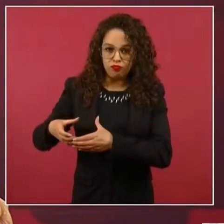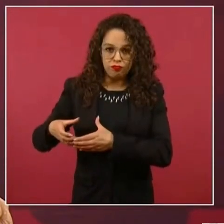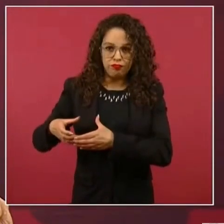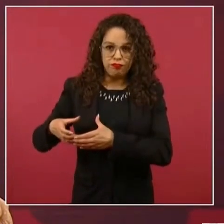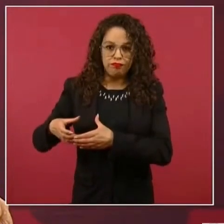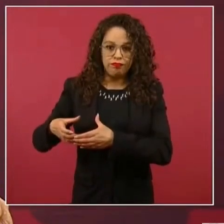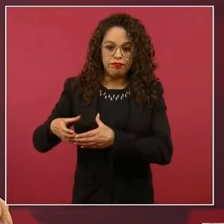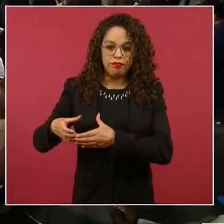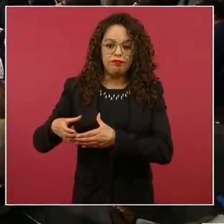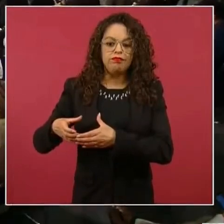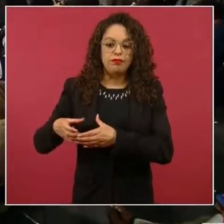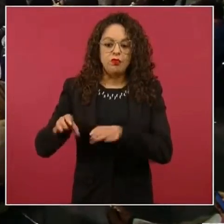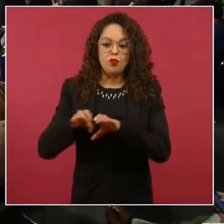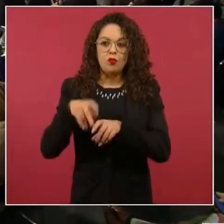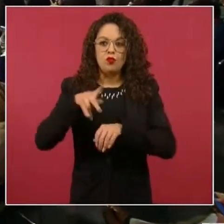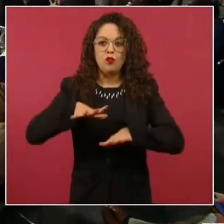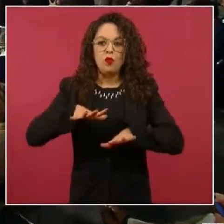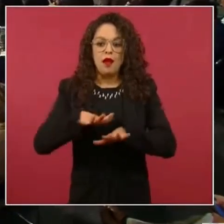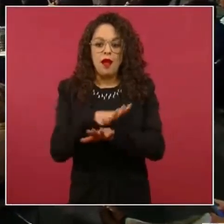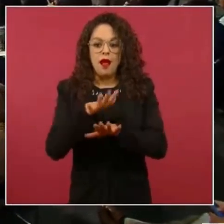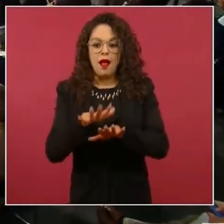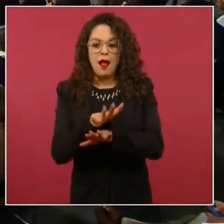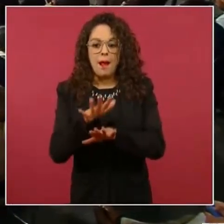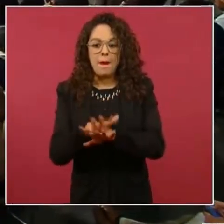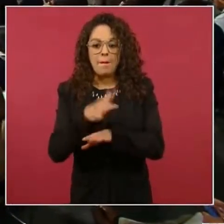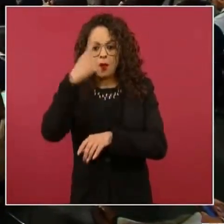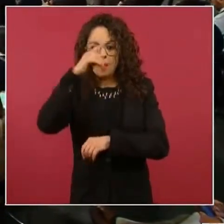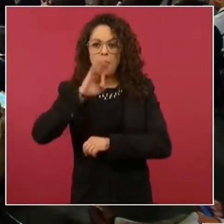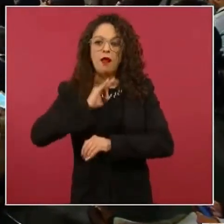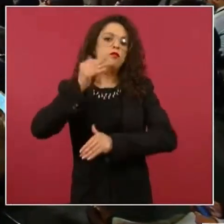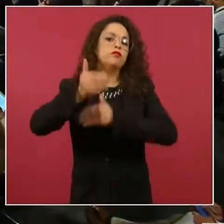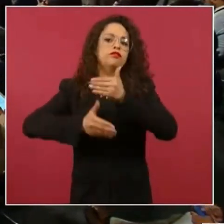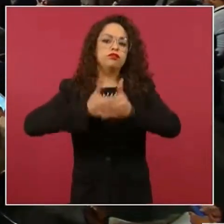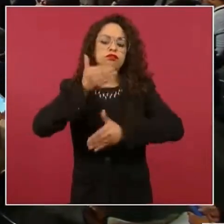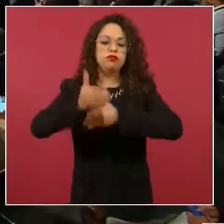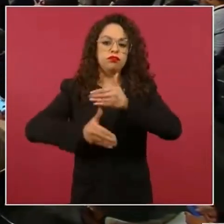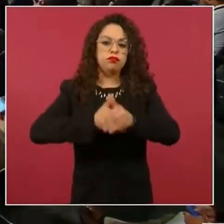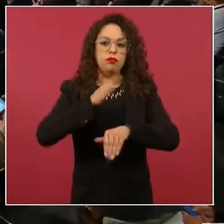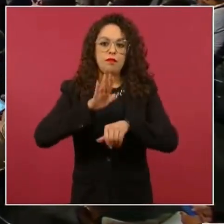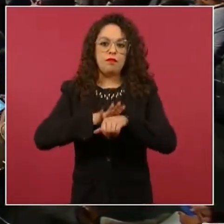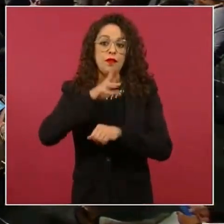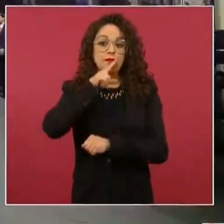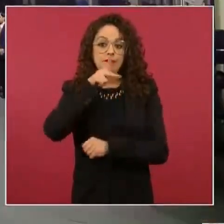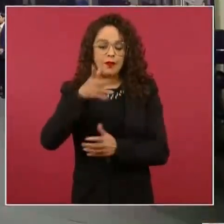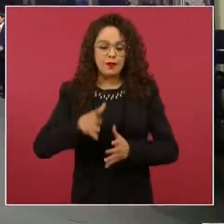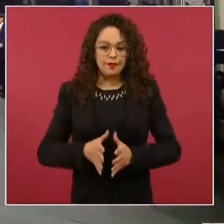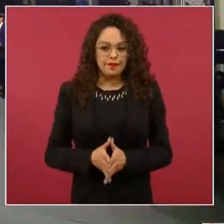los cambios para salir adelante. Gracias, presidente.